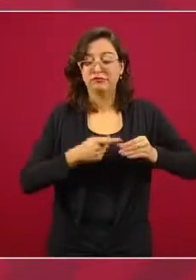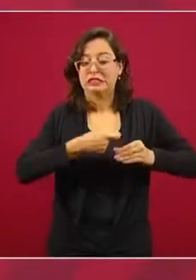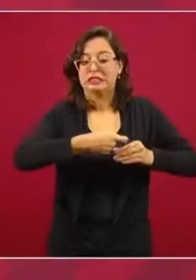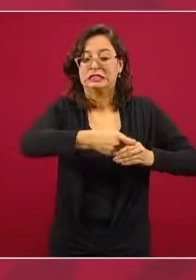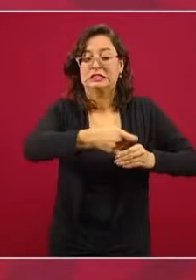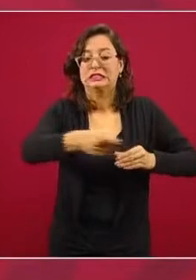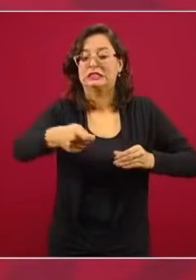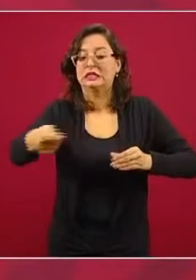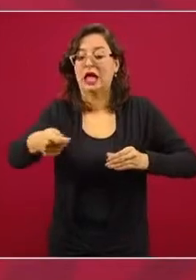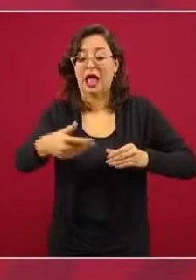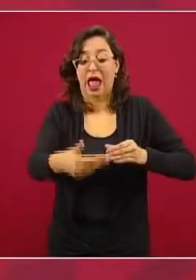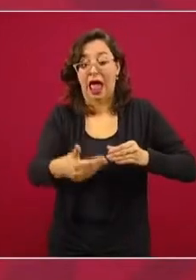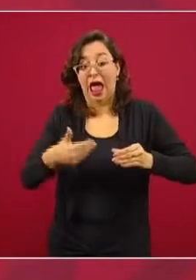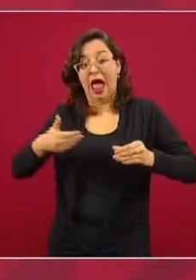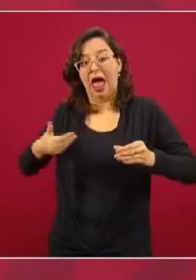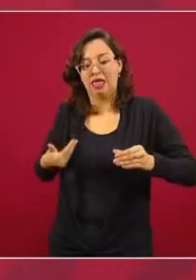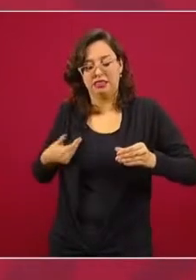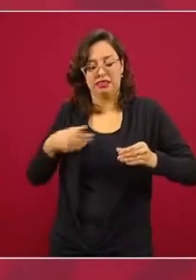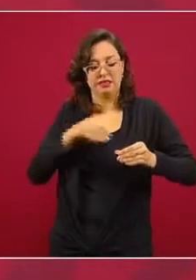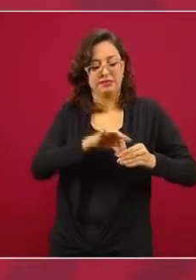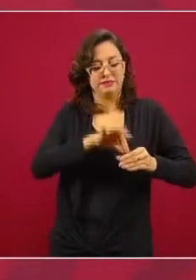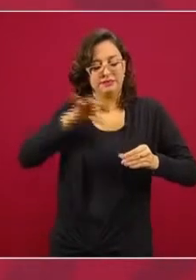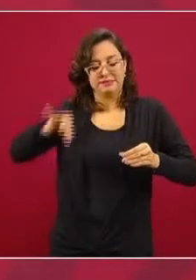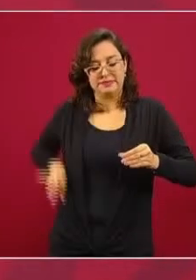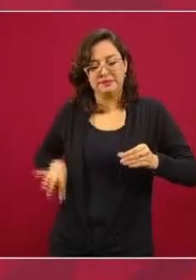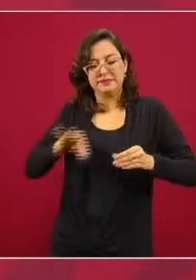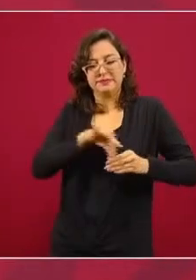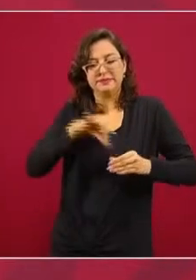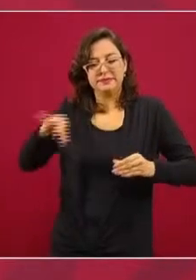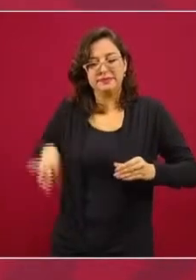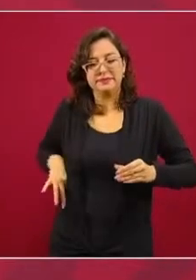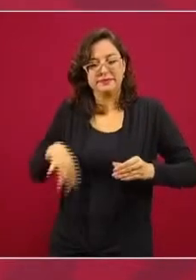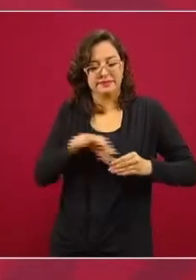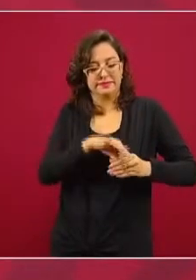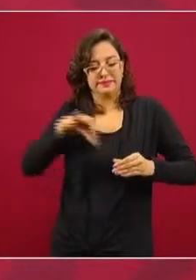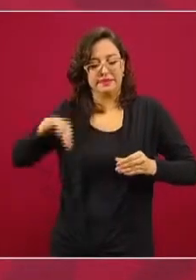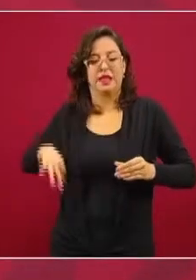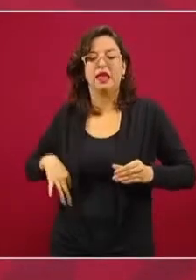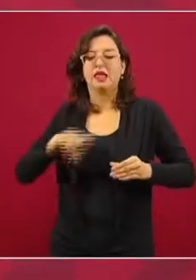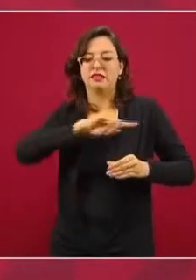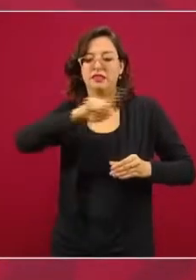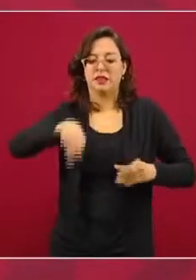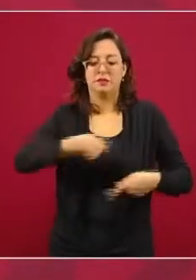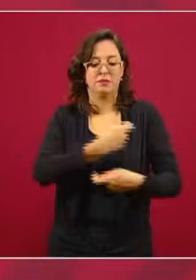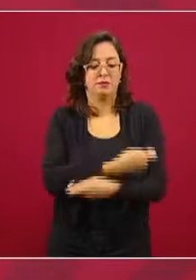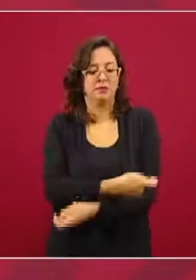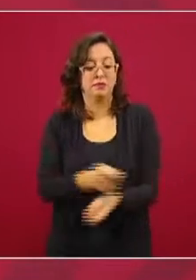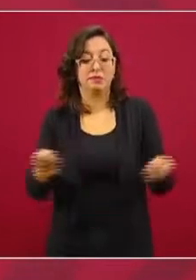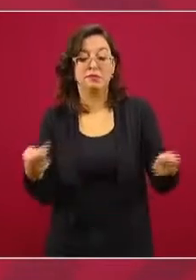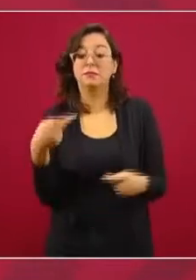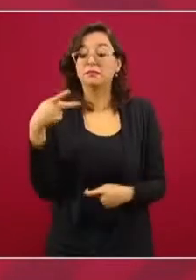Pero este señor era tan experto que